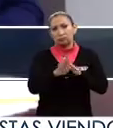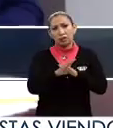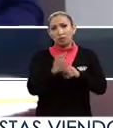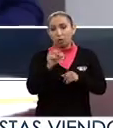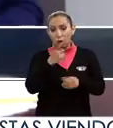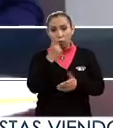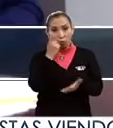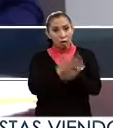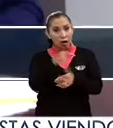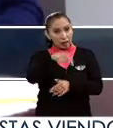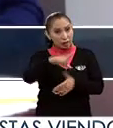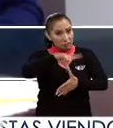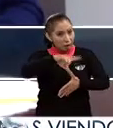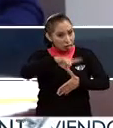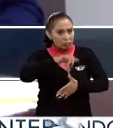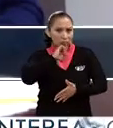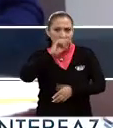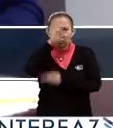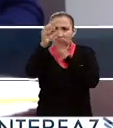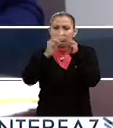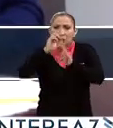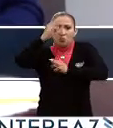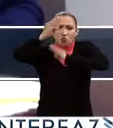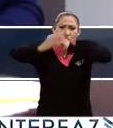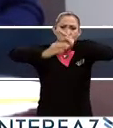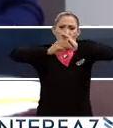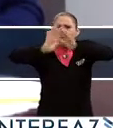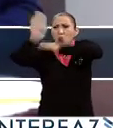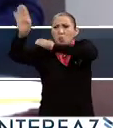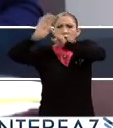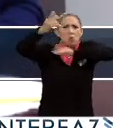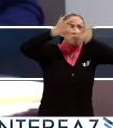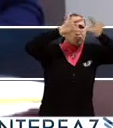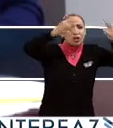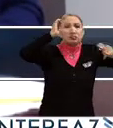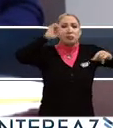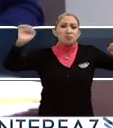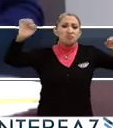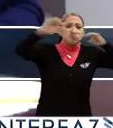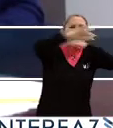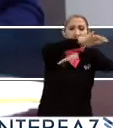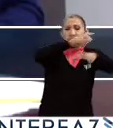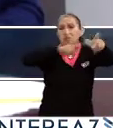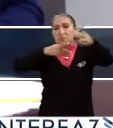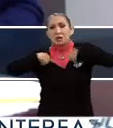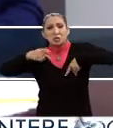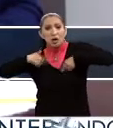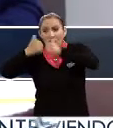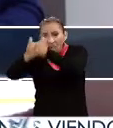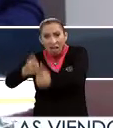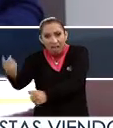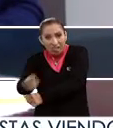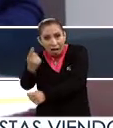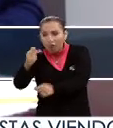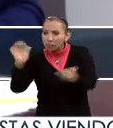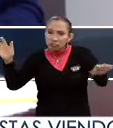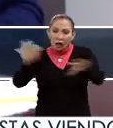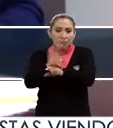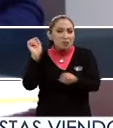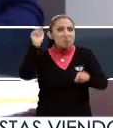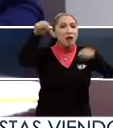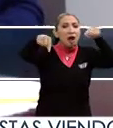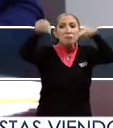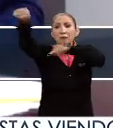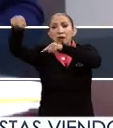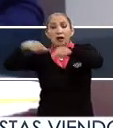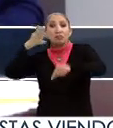ocupa América Latina, es universal, es histórico los fenómenos de la migración y además no sabemos cómo van a resolver en tiempos